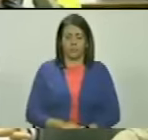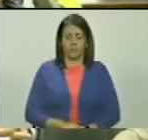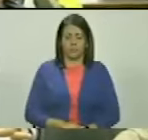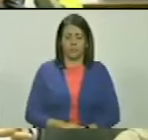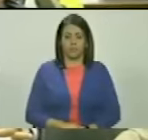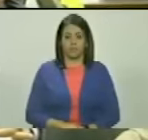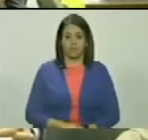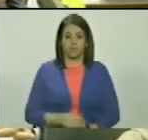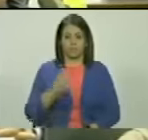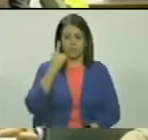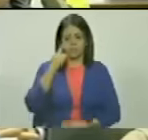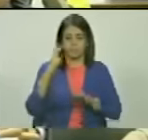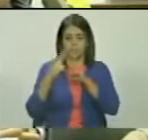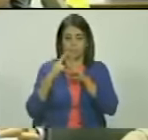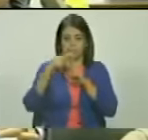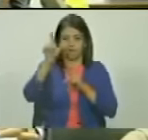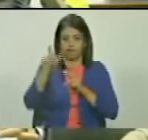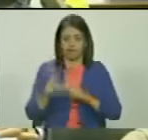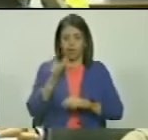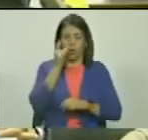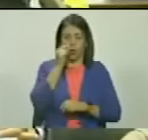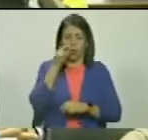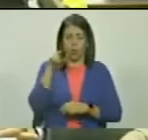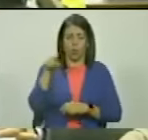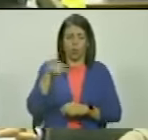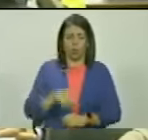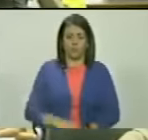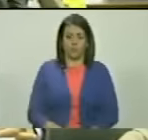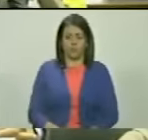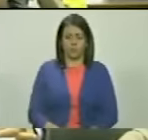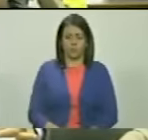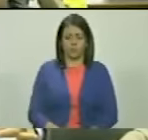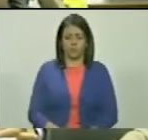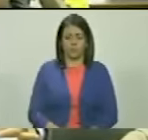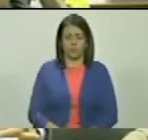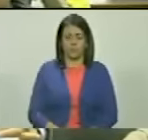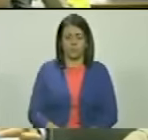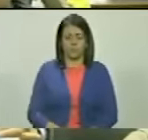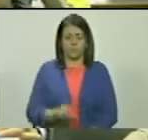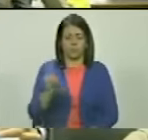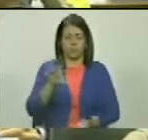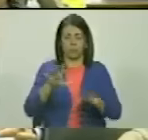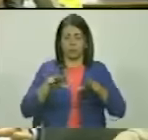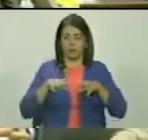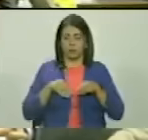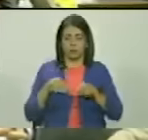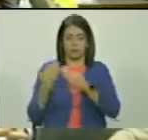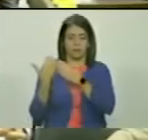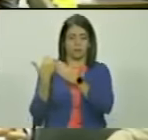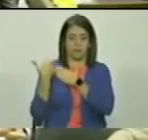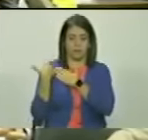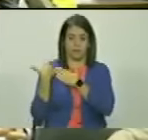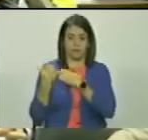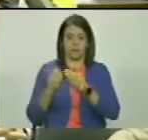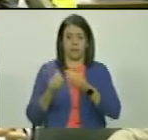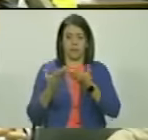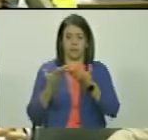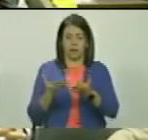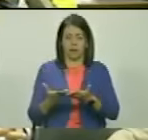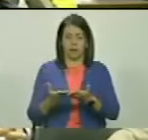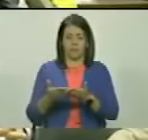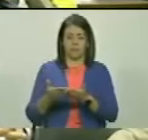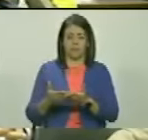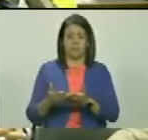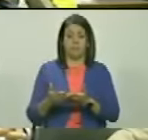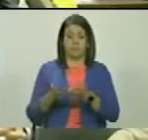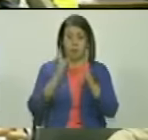Reconocer a un hombre que inclusive no aceptó un cargo que le dieron para desviar